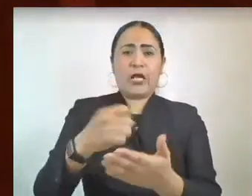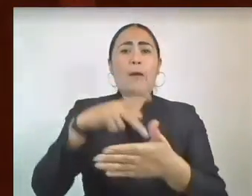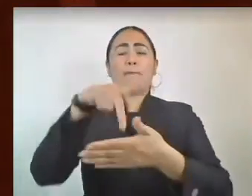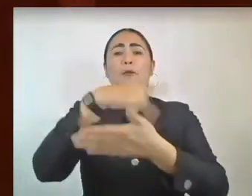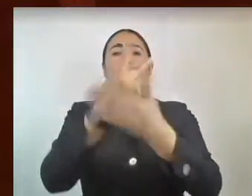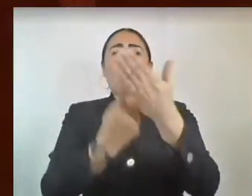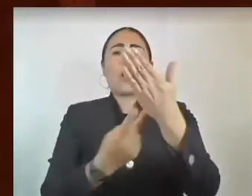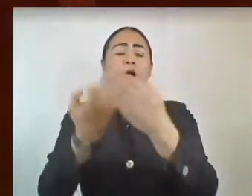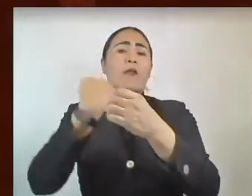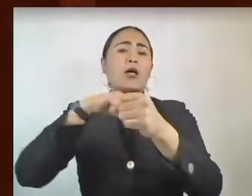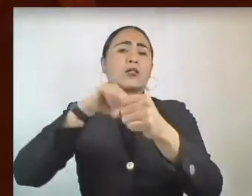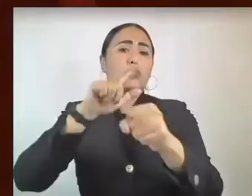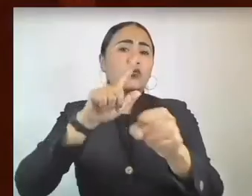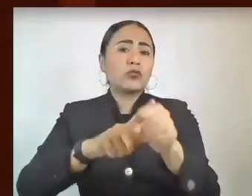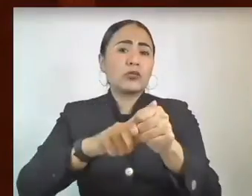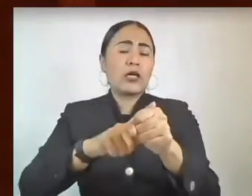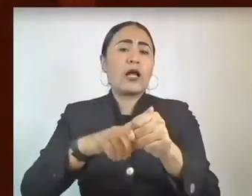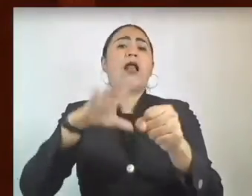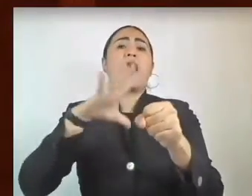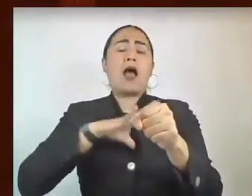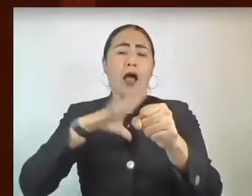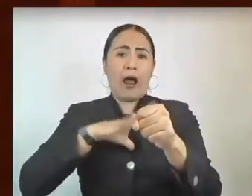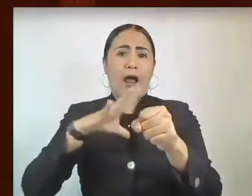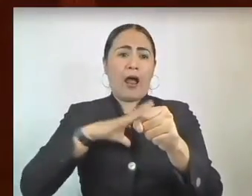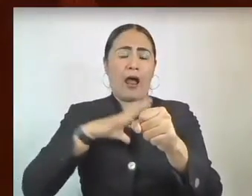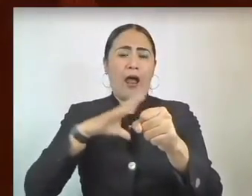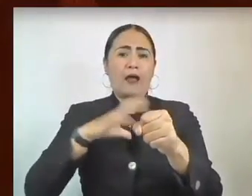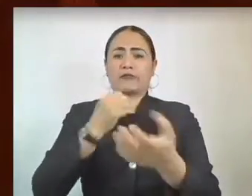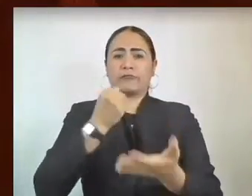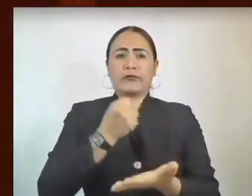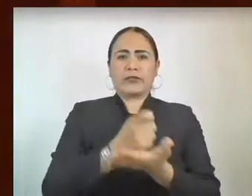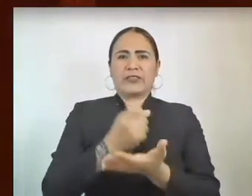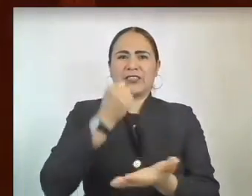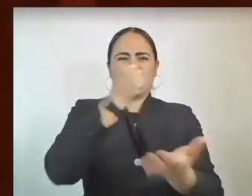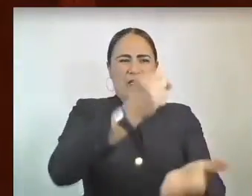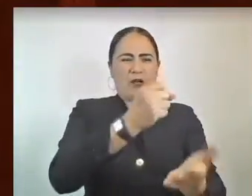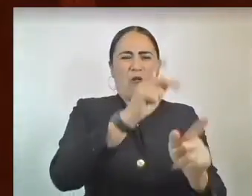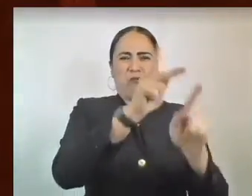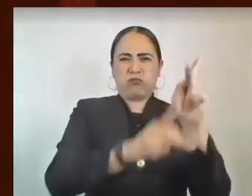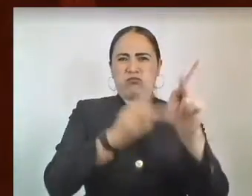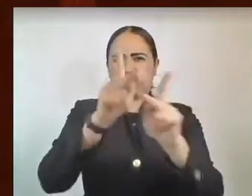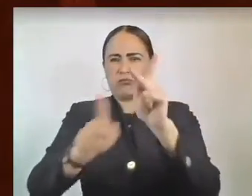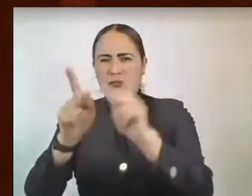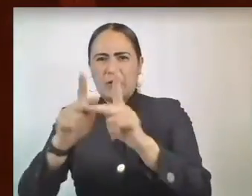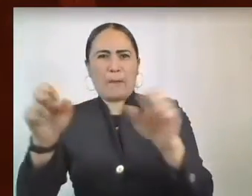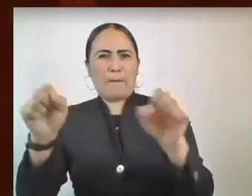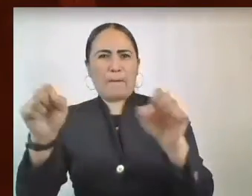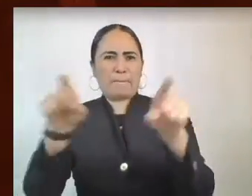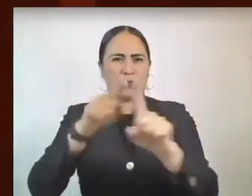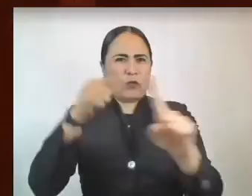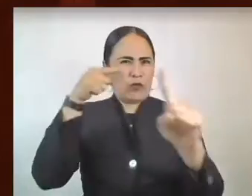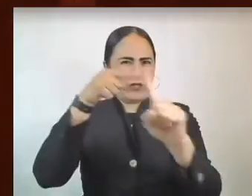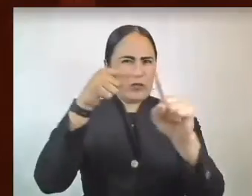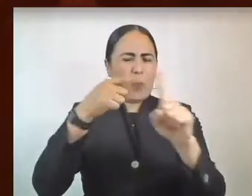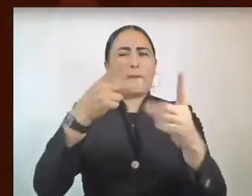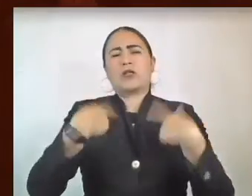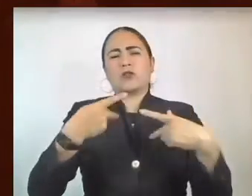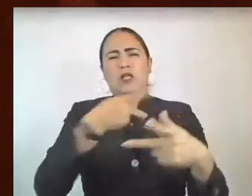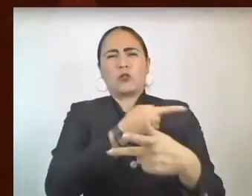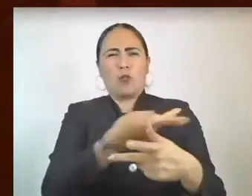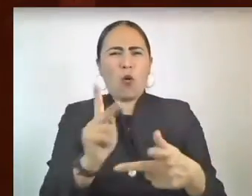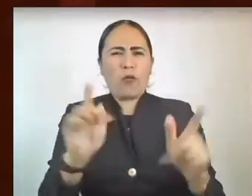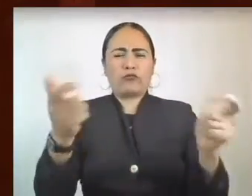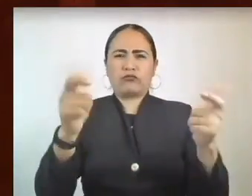sociales tienen sobre la distribución del ingreso y la reducción de la pobreza permite atacar el efecto